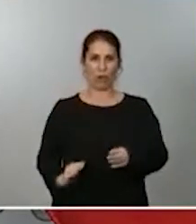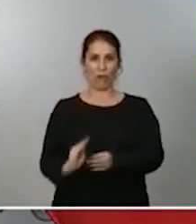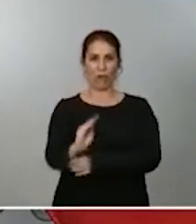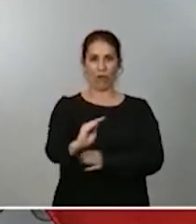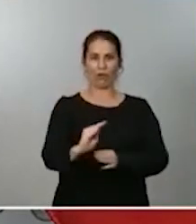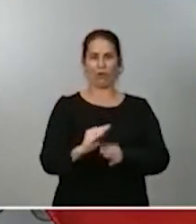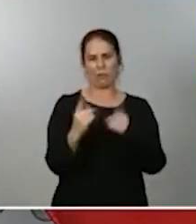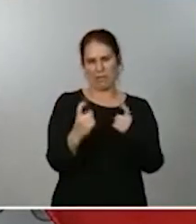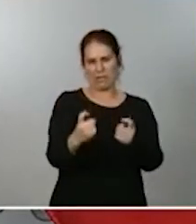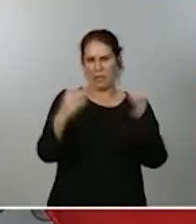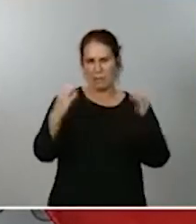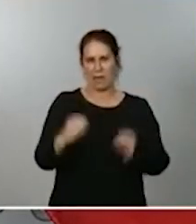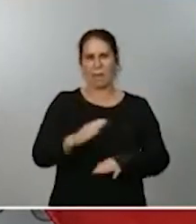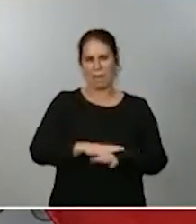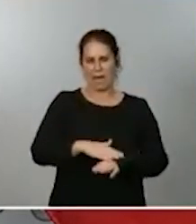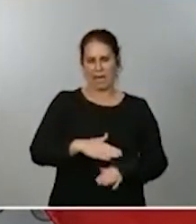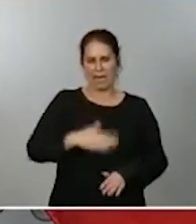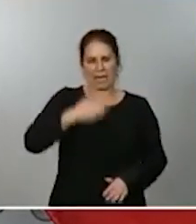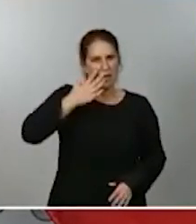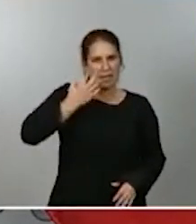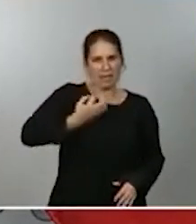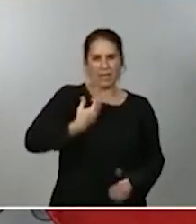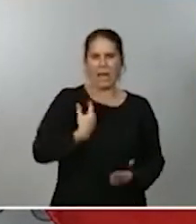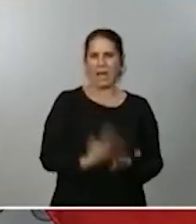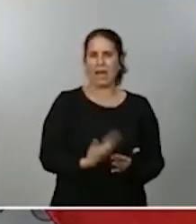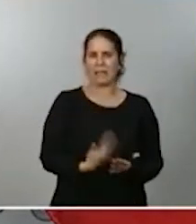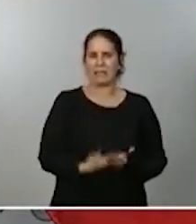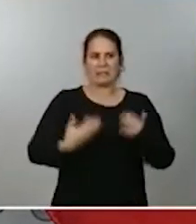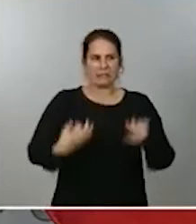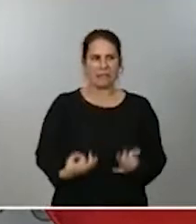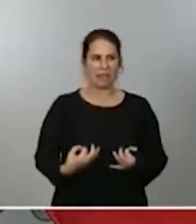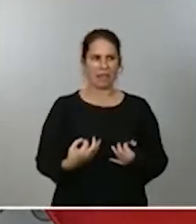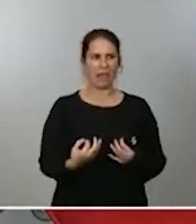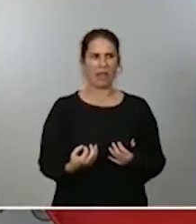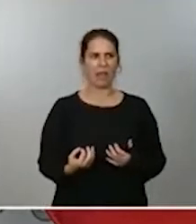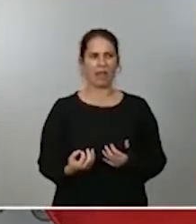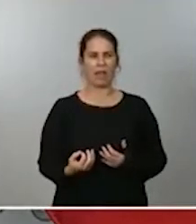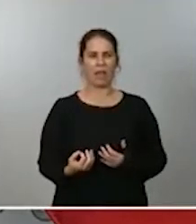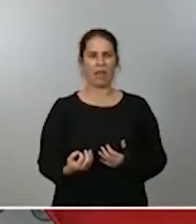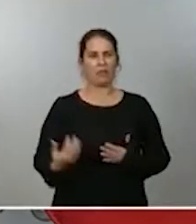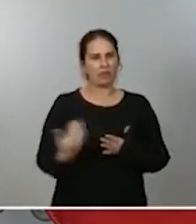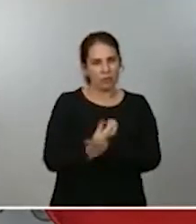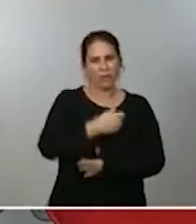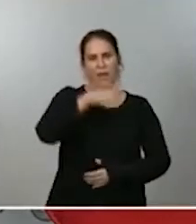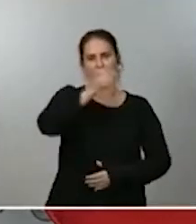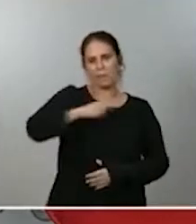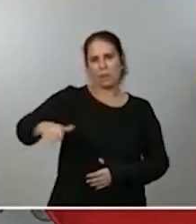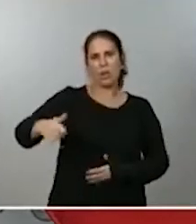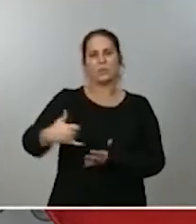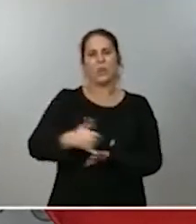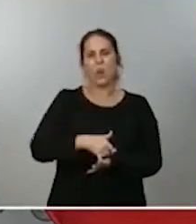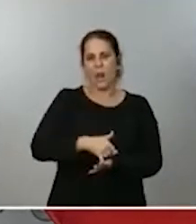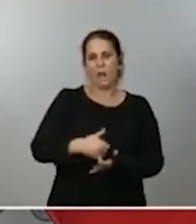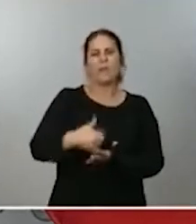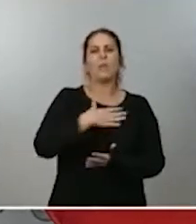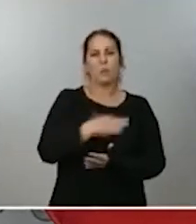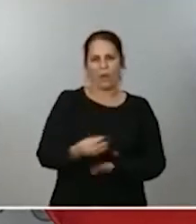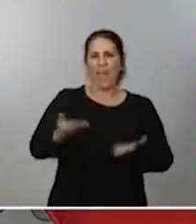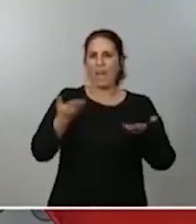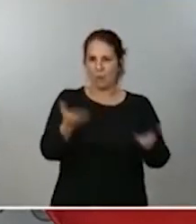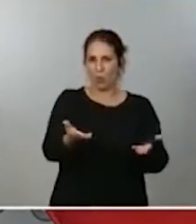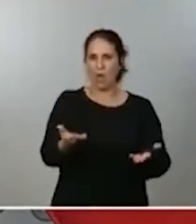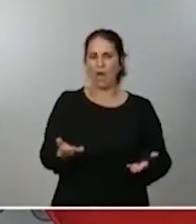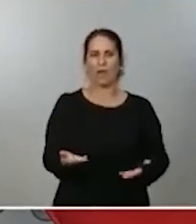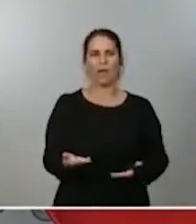podamos realmente garantizar la garantía para que todas las personas vulnerables puedan recibir las ayudas. Insisto,